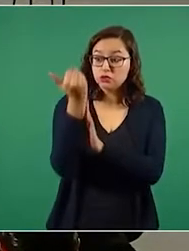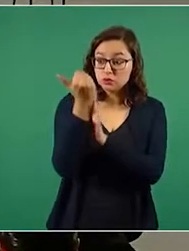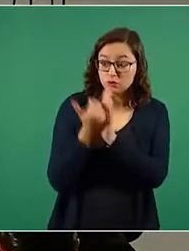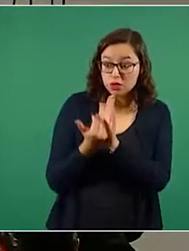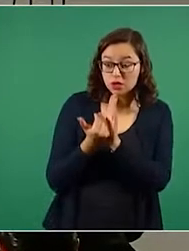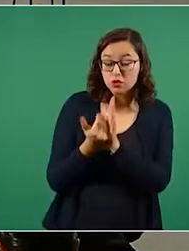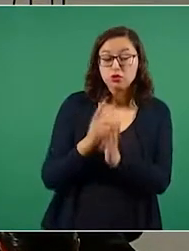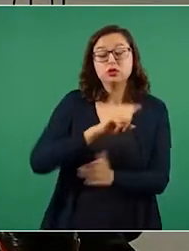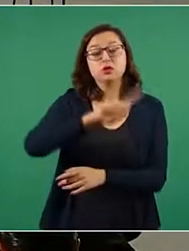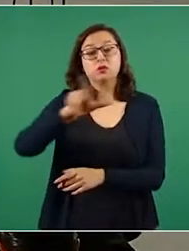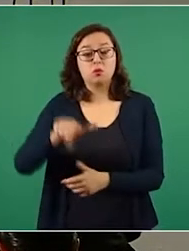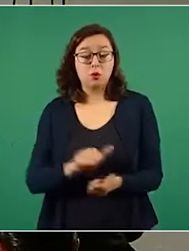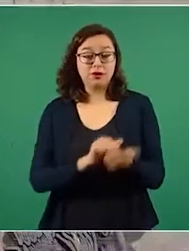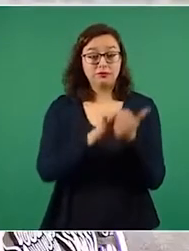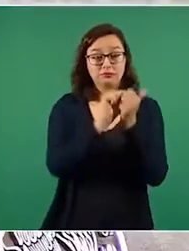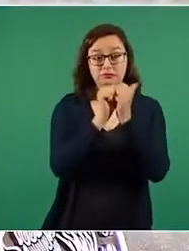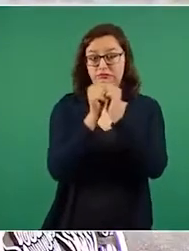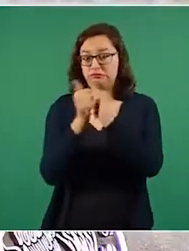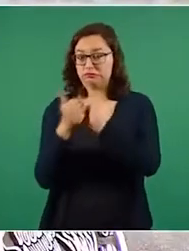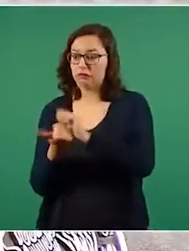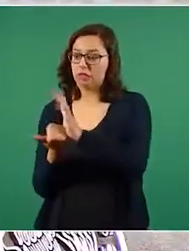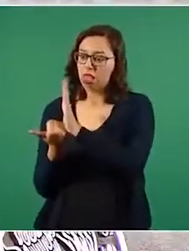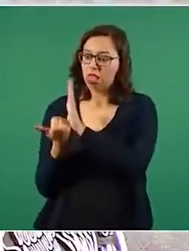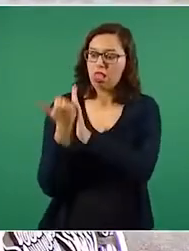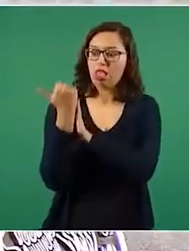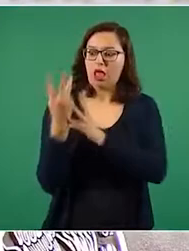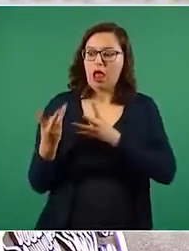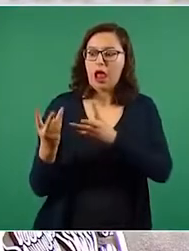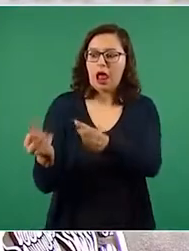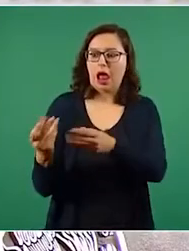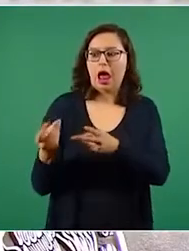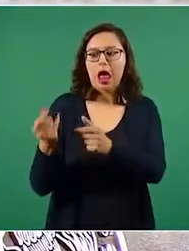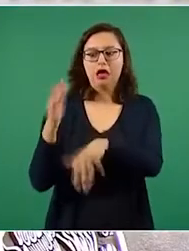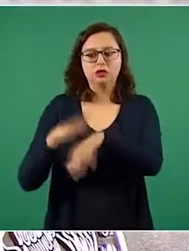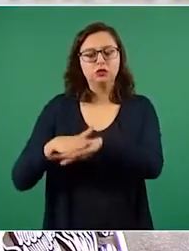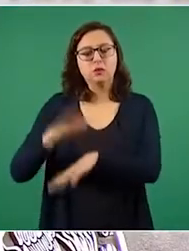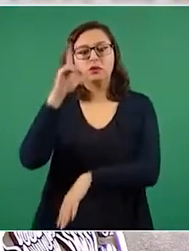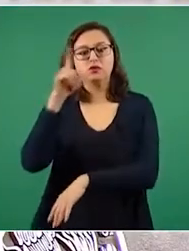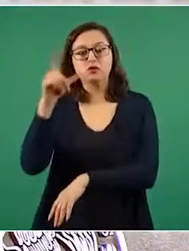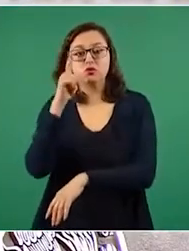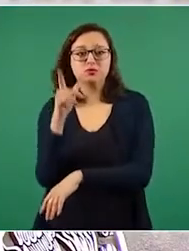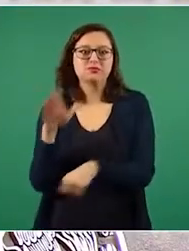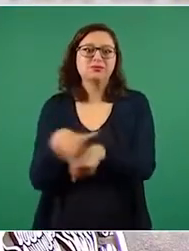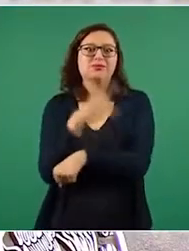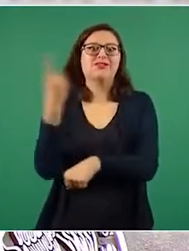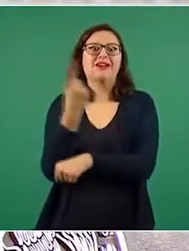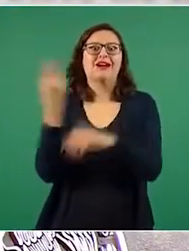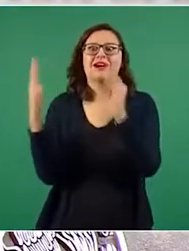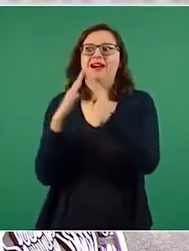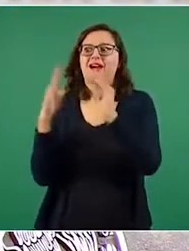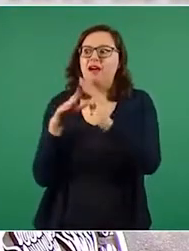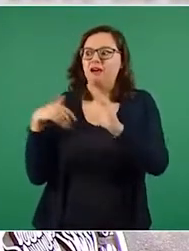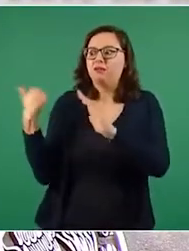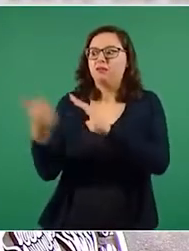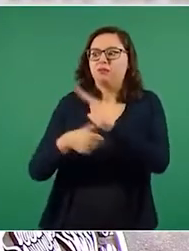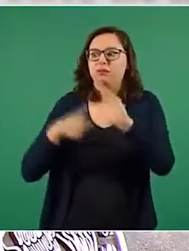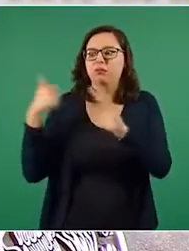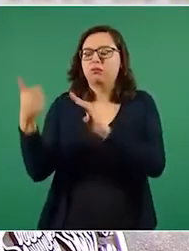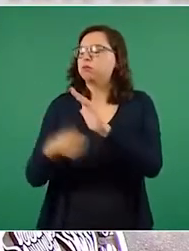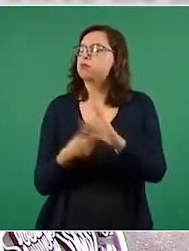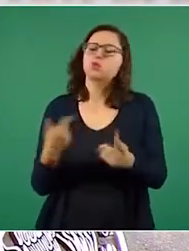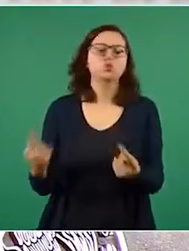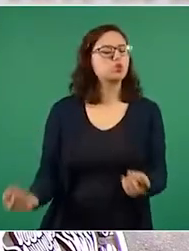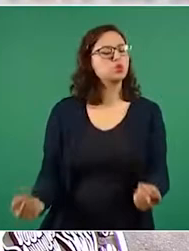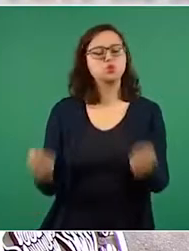al de alto consumo, aunque aumentara su consumo en el confinamiento. En 15 meses ningún